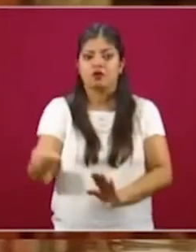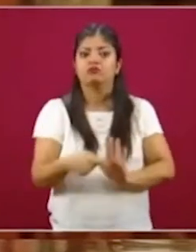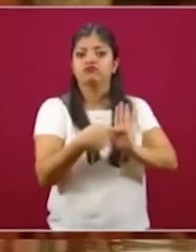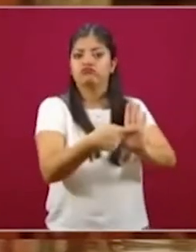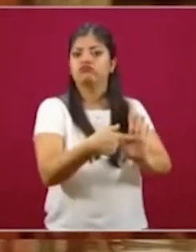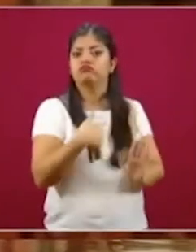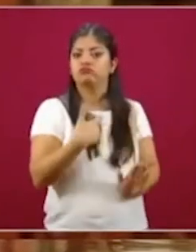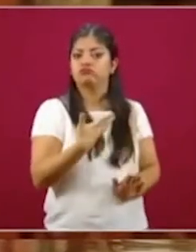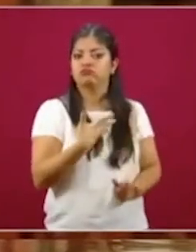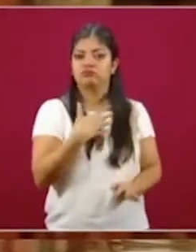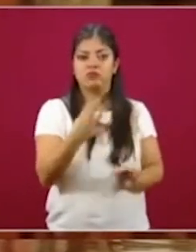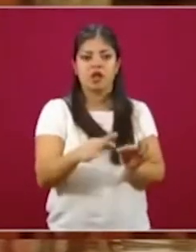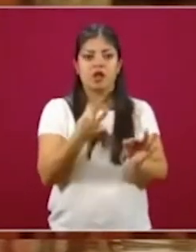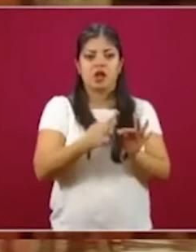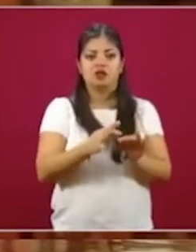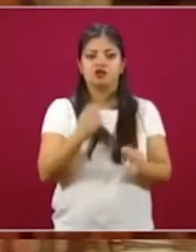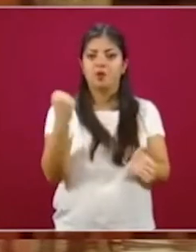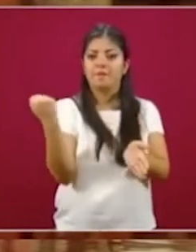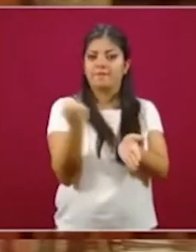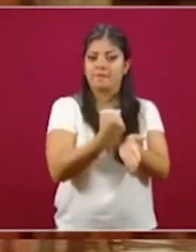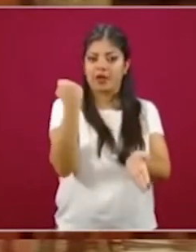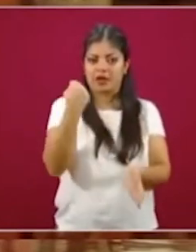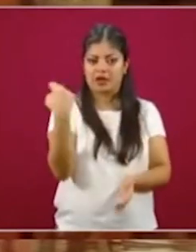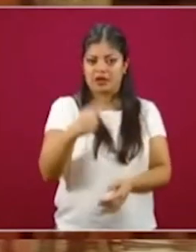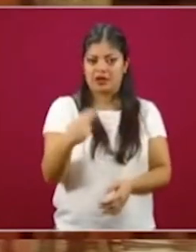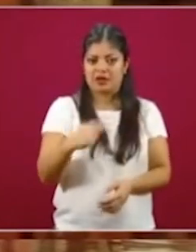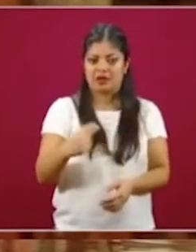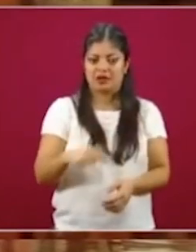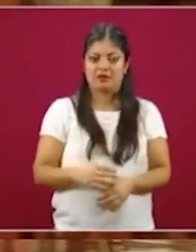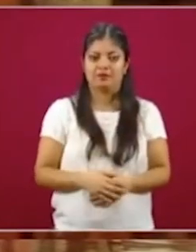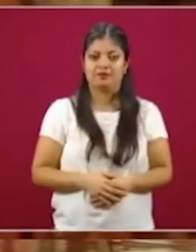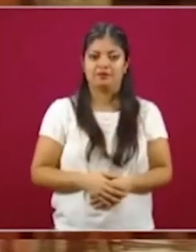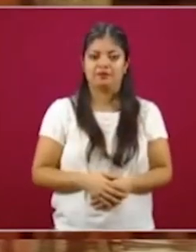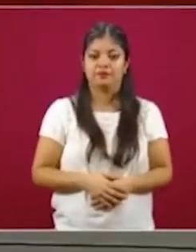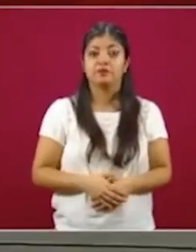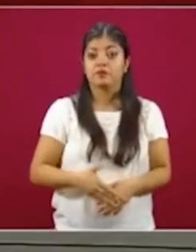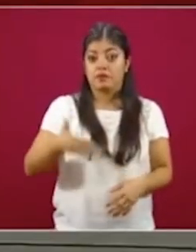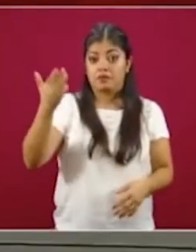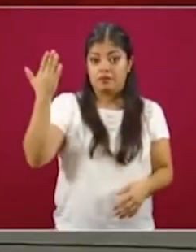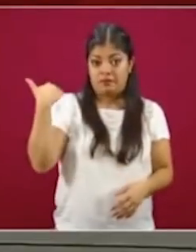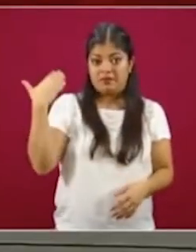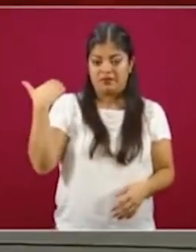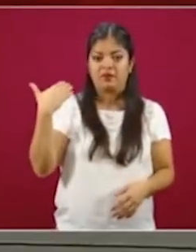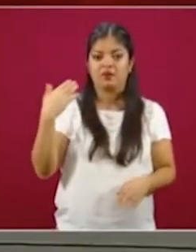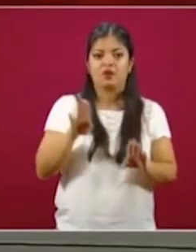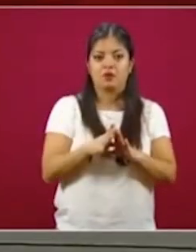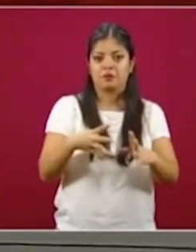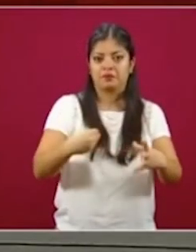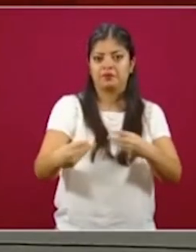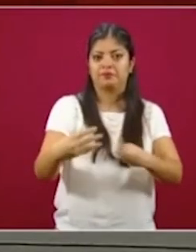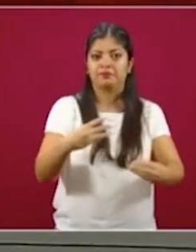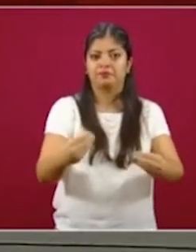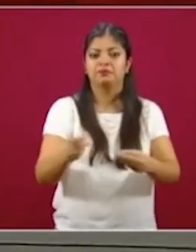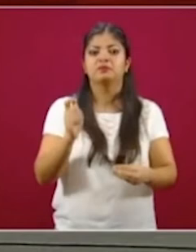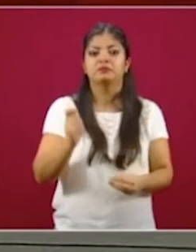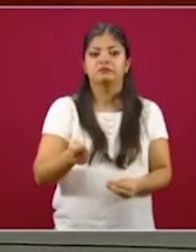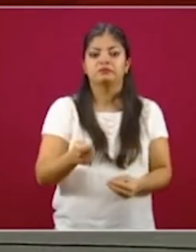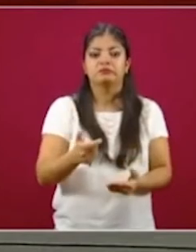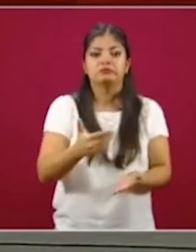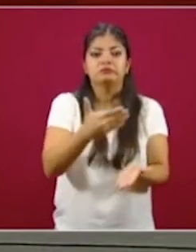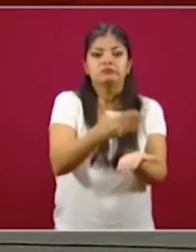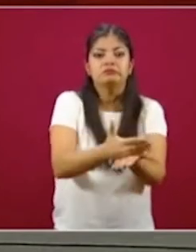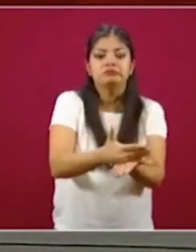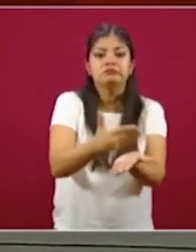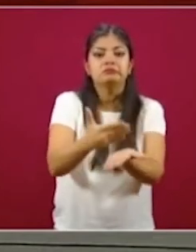su nombre, puedan presentarse ya con su marca. Ahora, el punto era, ¿esta pandemia, este proceso detiene a estos